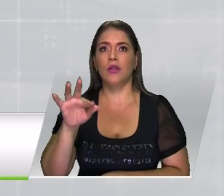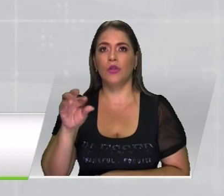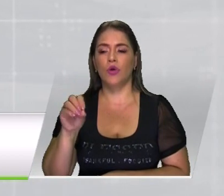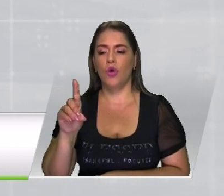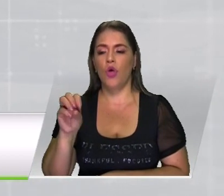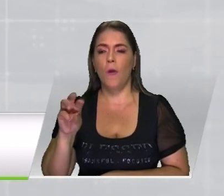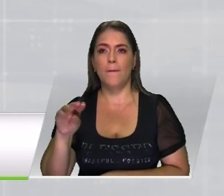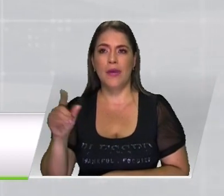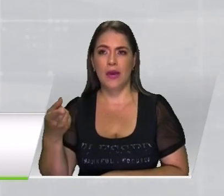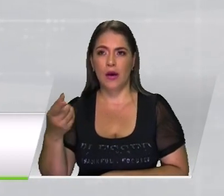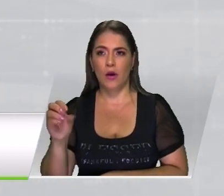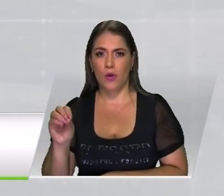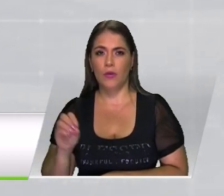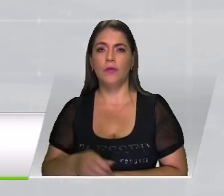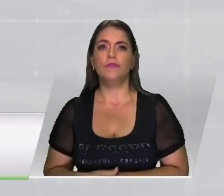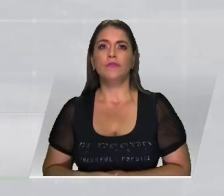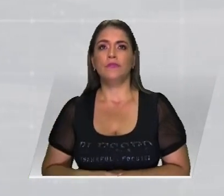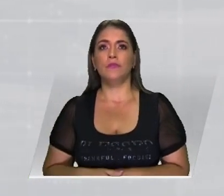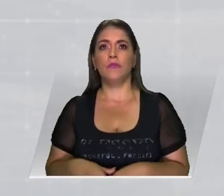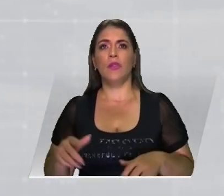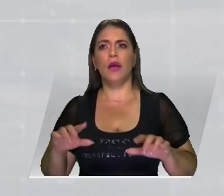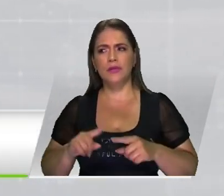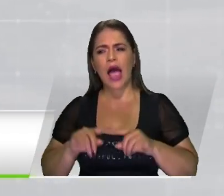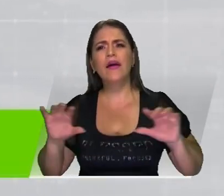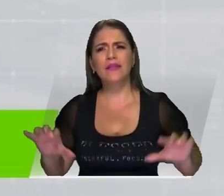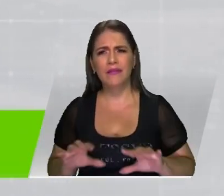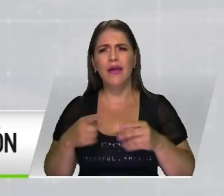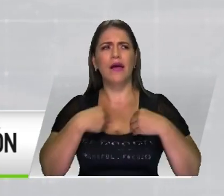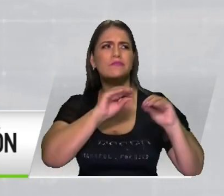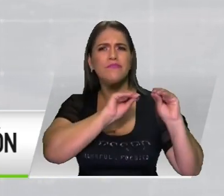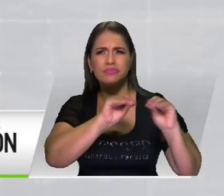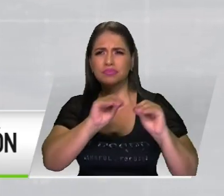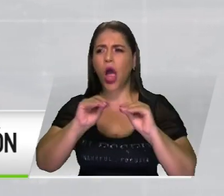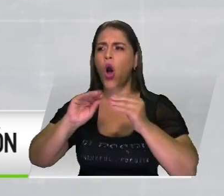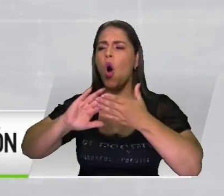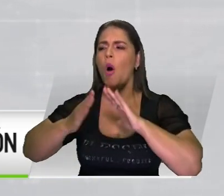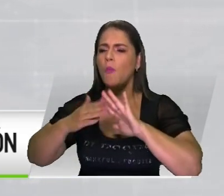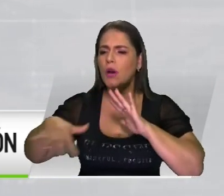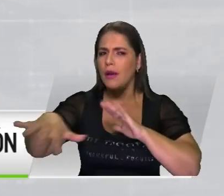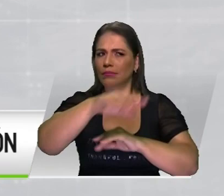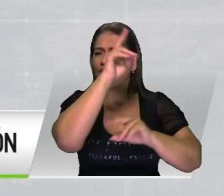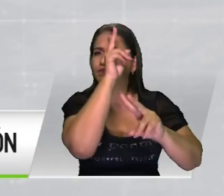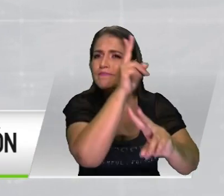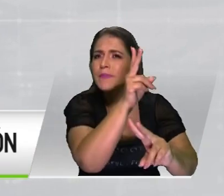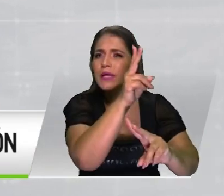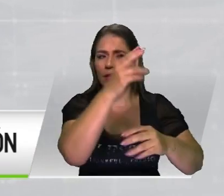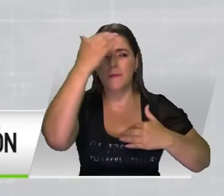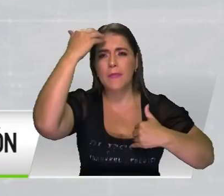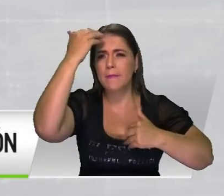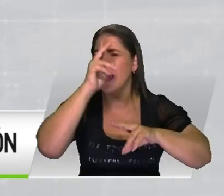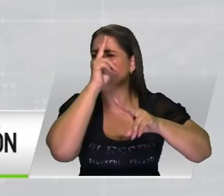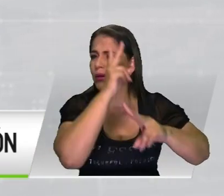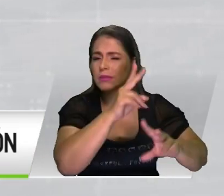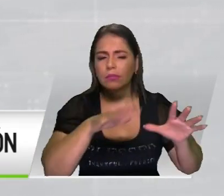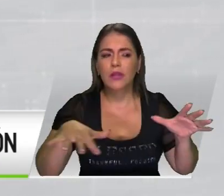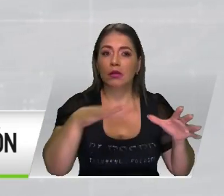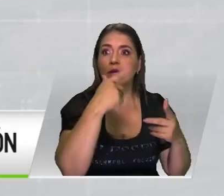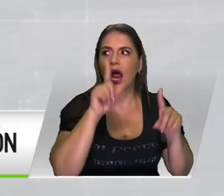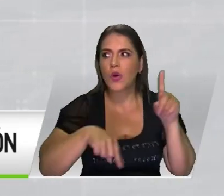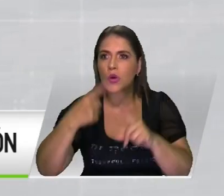en donde además de esto se viene realizando una serie de capacitaciones con la comunidad para así mitigar todos los